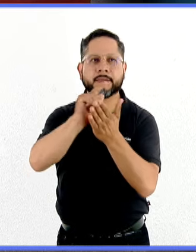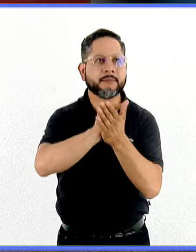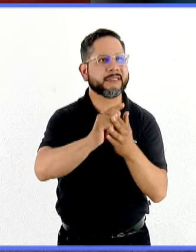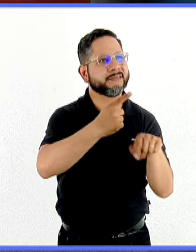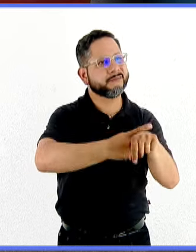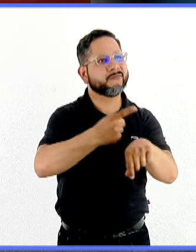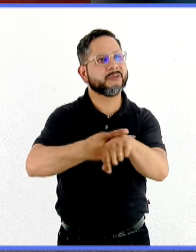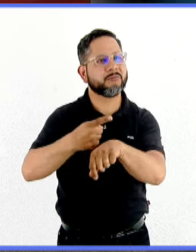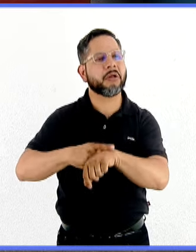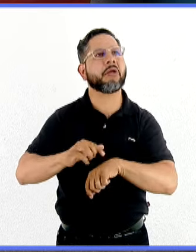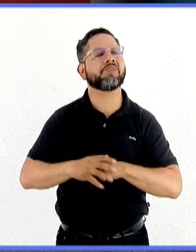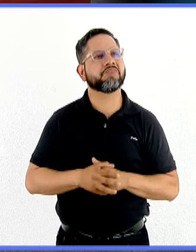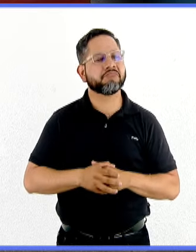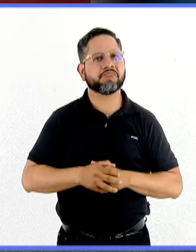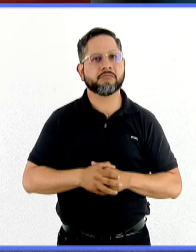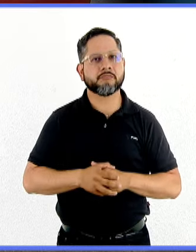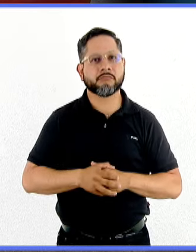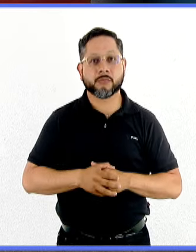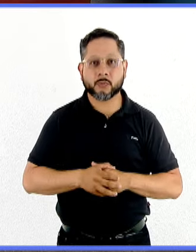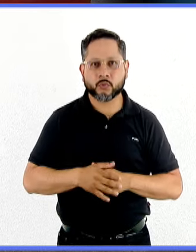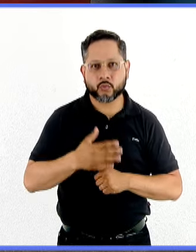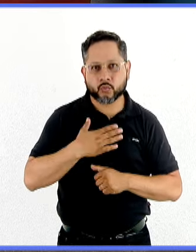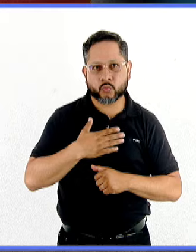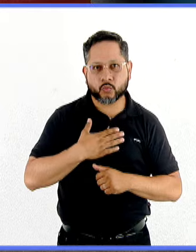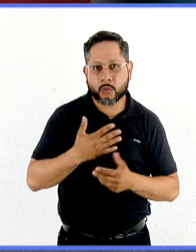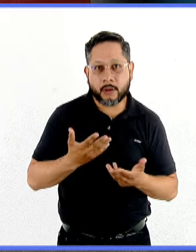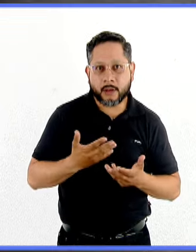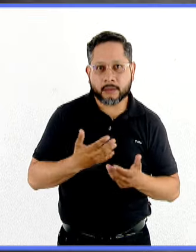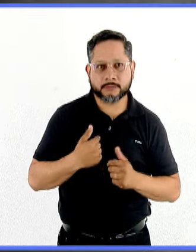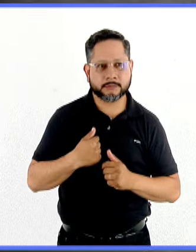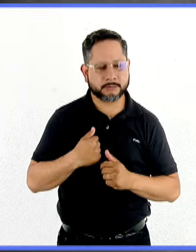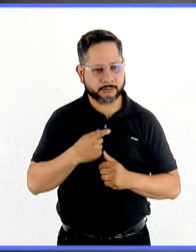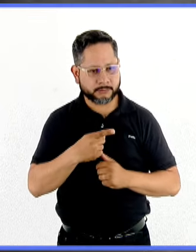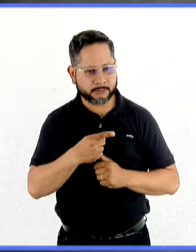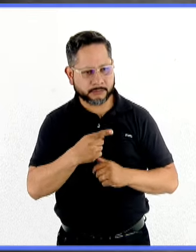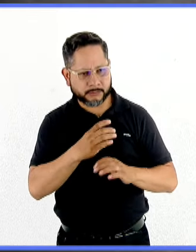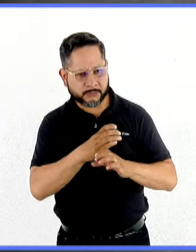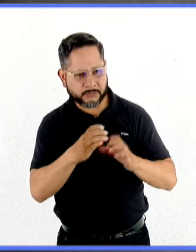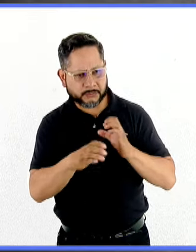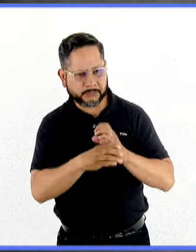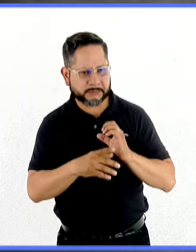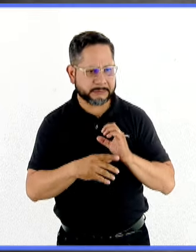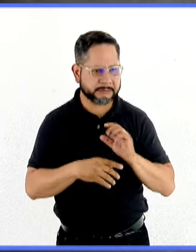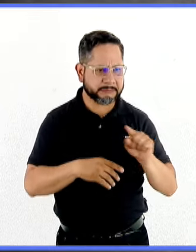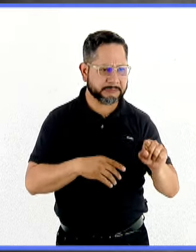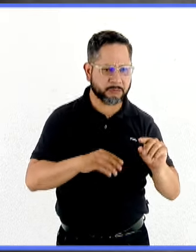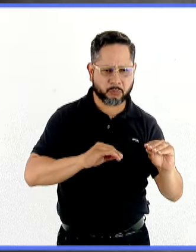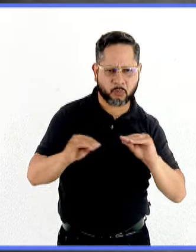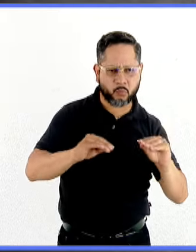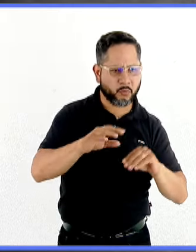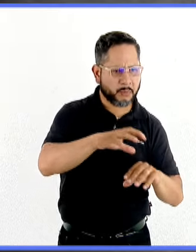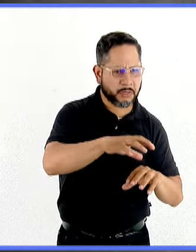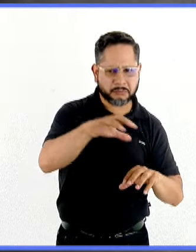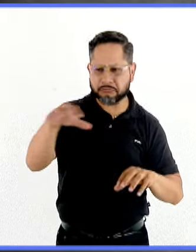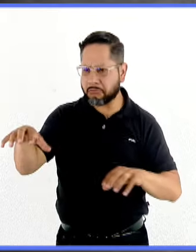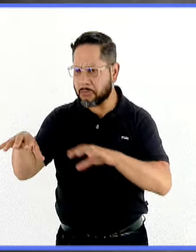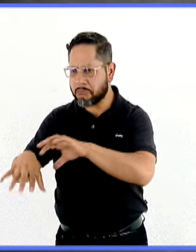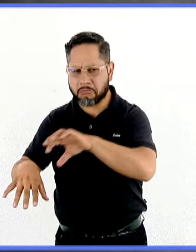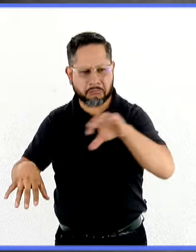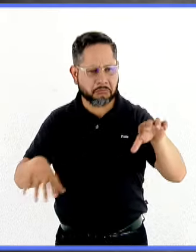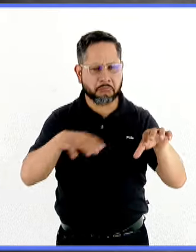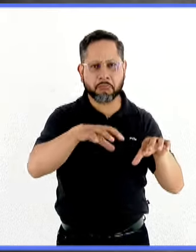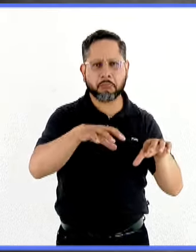enfermedades y entonces empezar a tener cambios de posición, por ejemplo, de objetos, que esto en realidad no tiene ninguna relación directa.